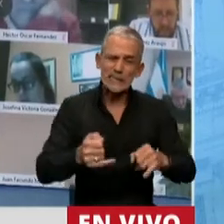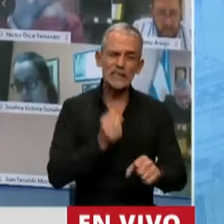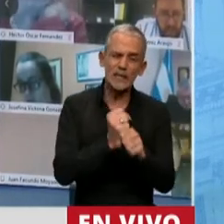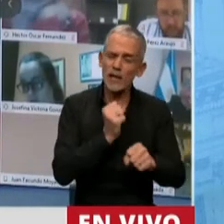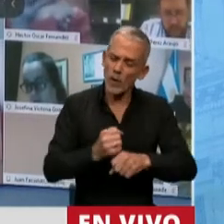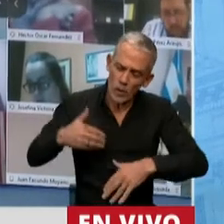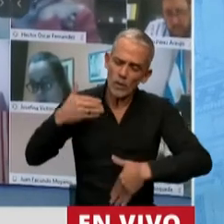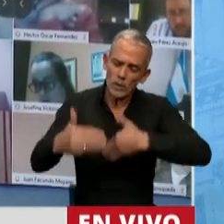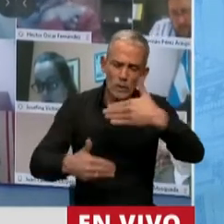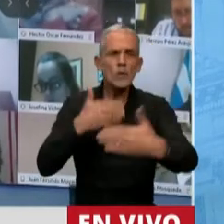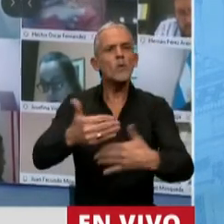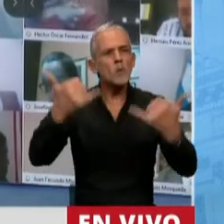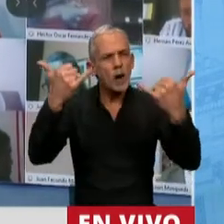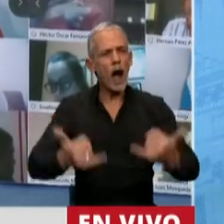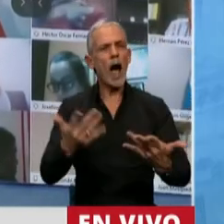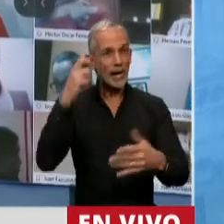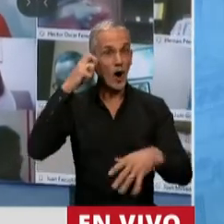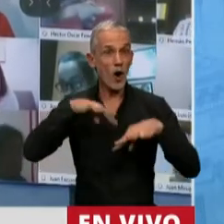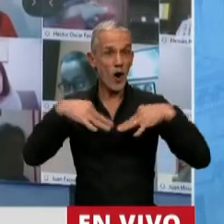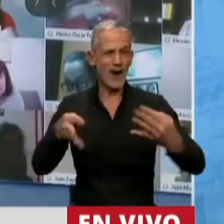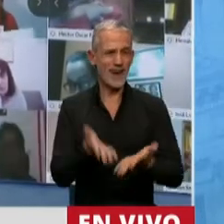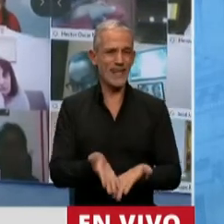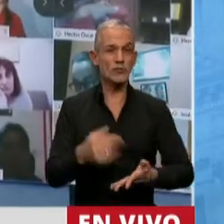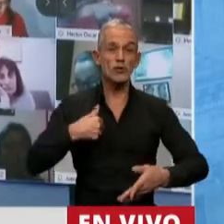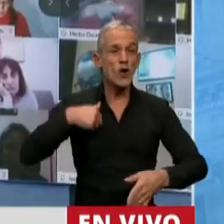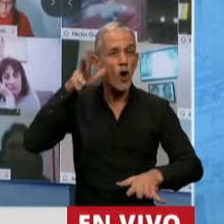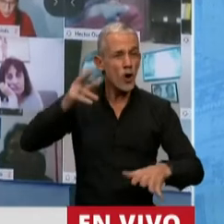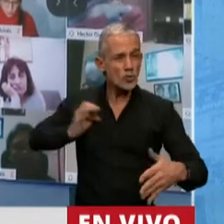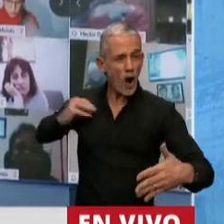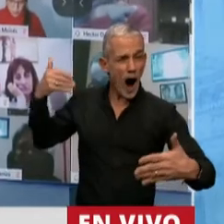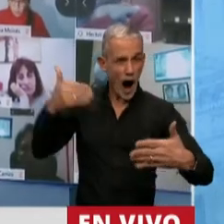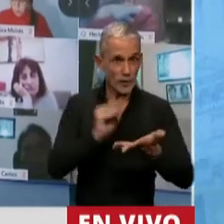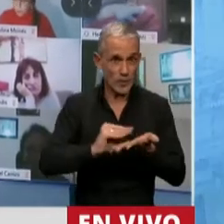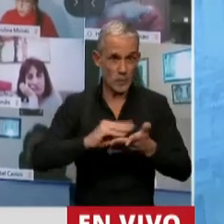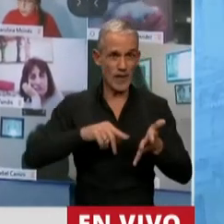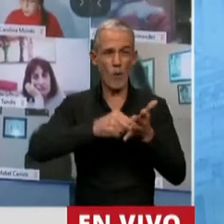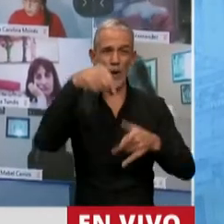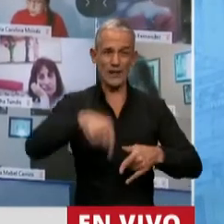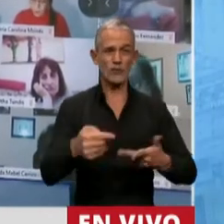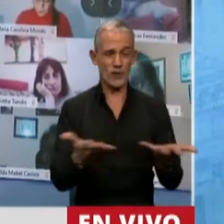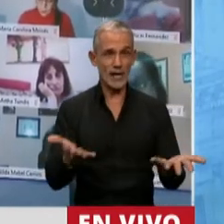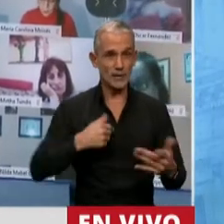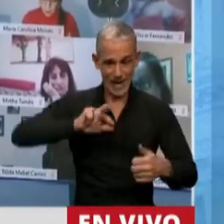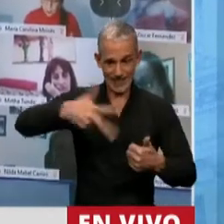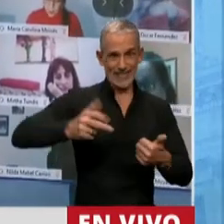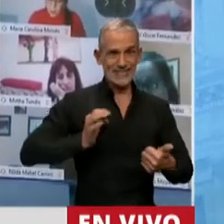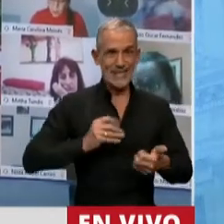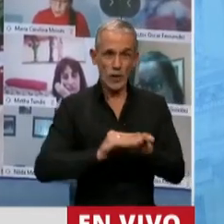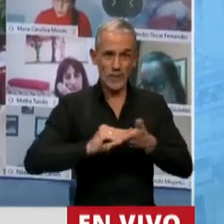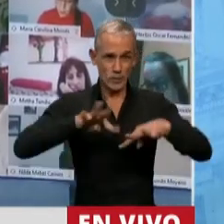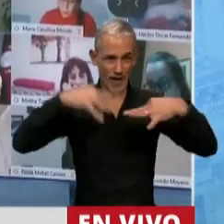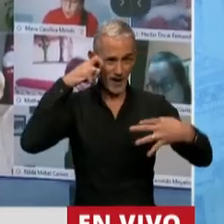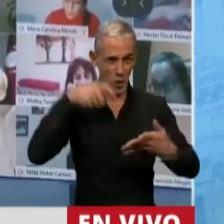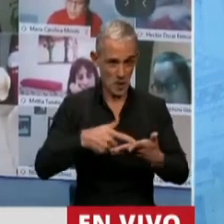como nunca se trabajó en este Congreso. Yo llevo ocho años de legisladora en la Ciudad de Buenos Aires y hice mi tercer año como diputada acá.